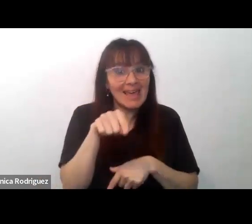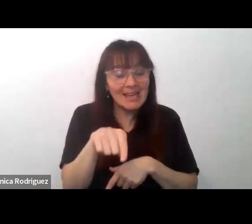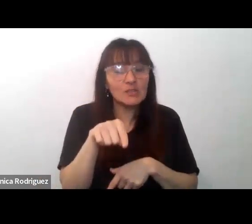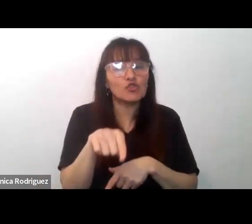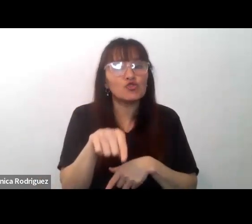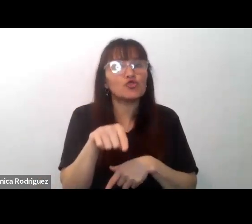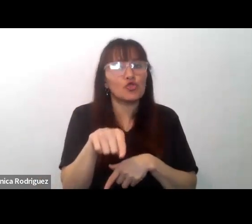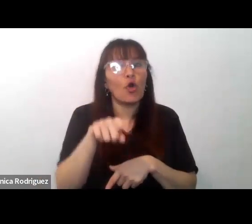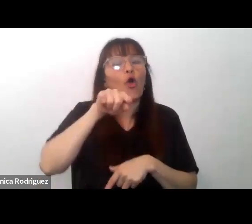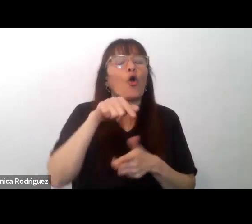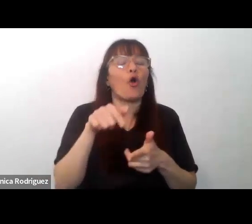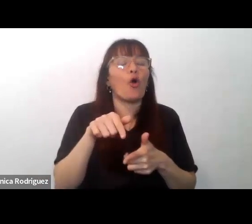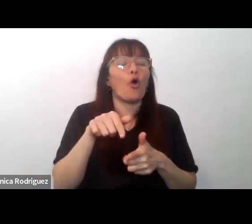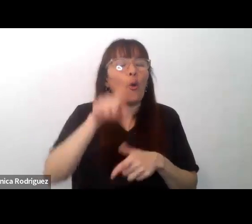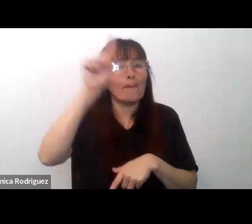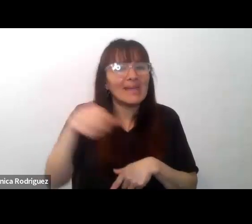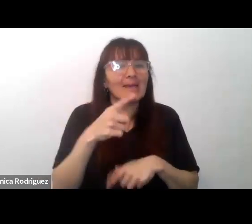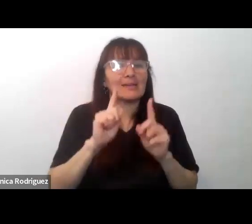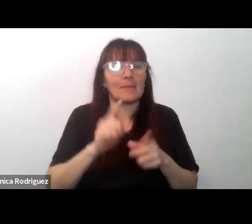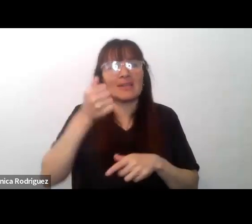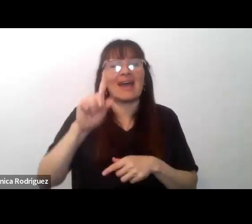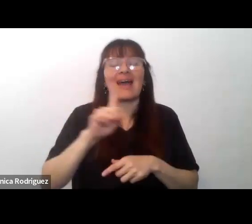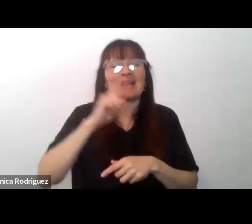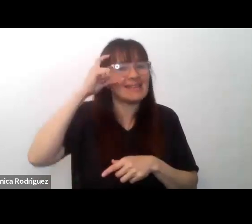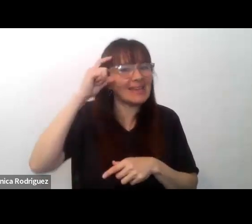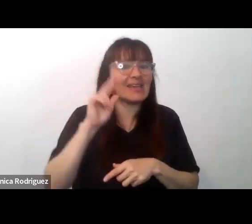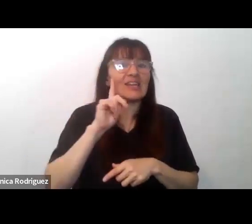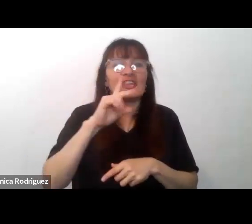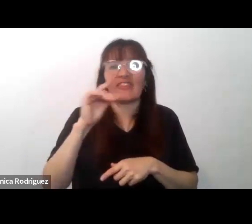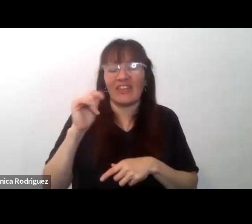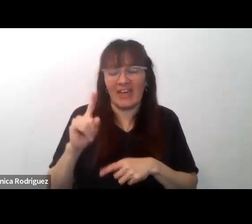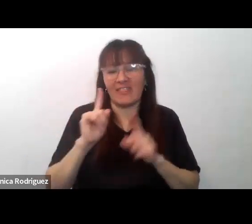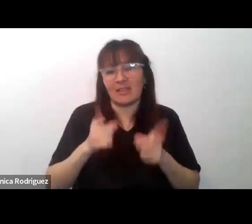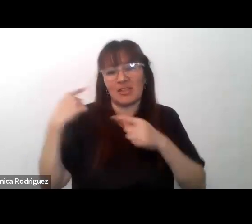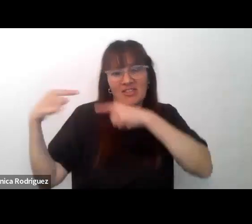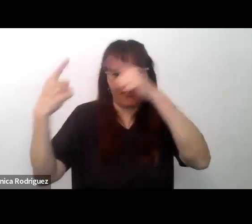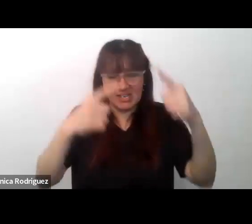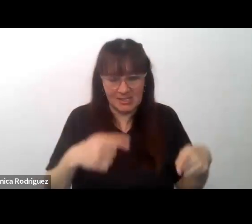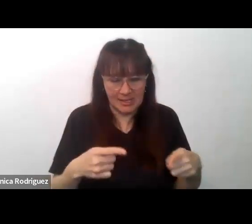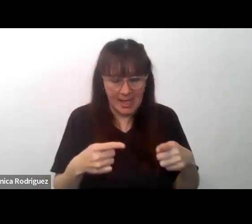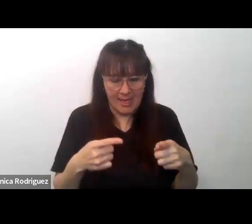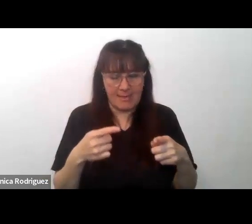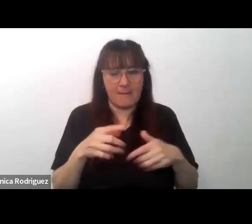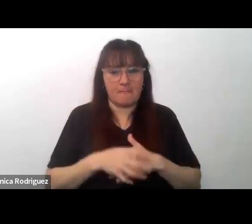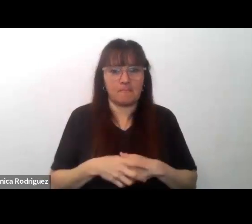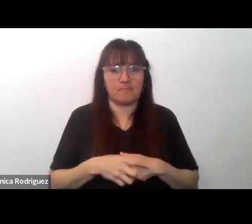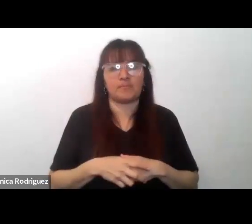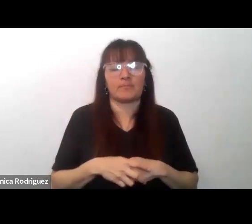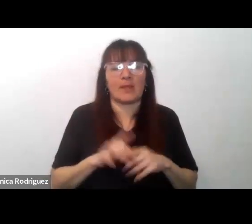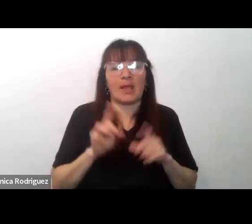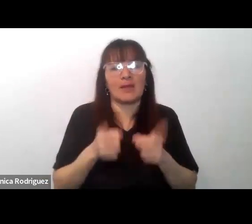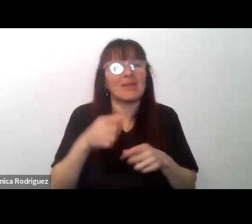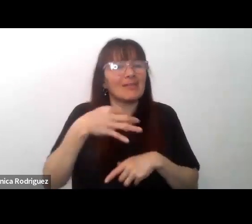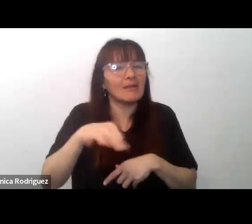basa en la alteridad y en la diversidad y a condición de que esto común se revise